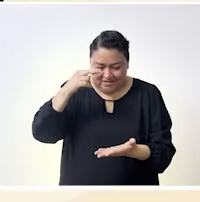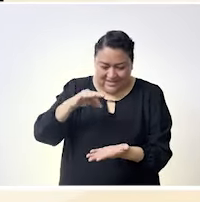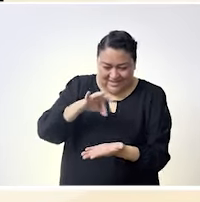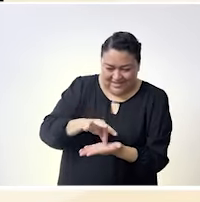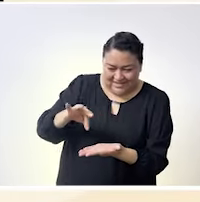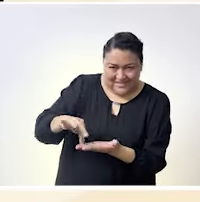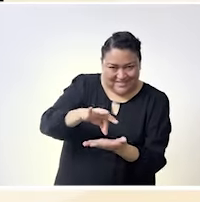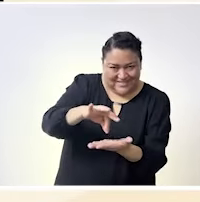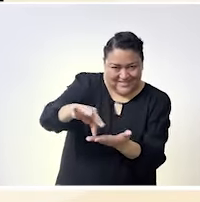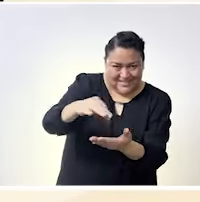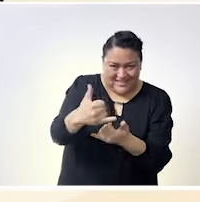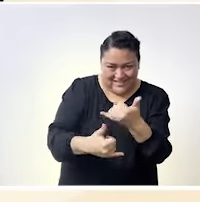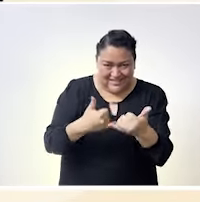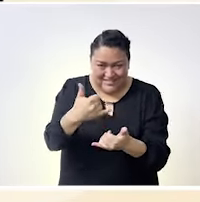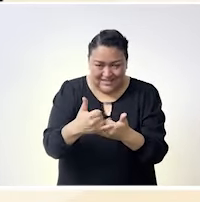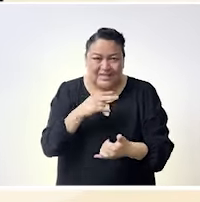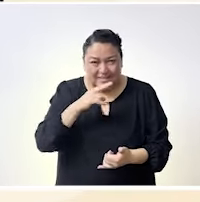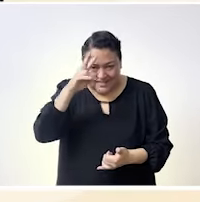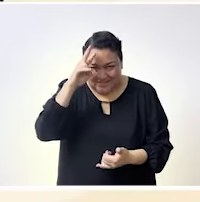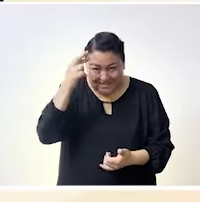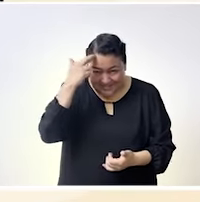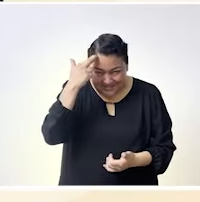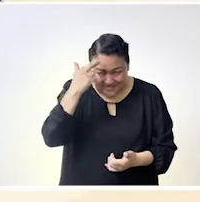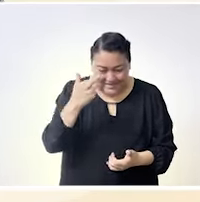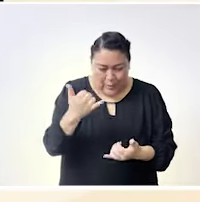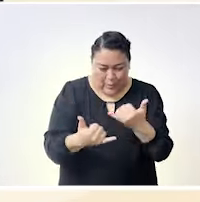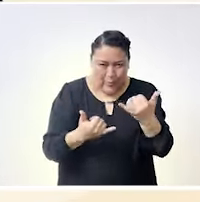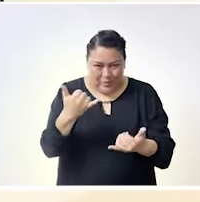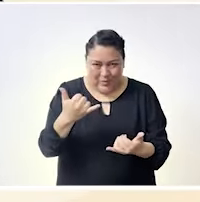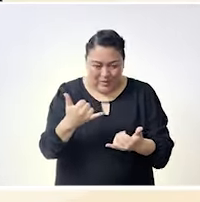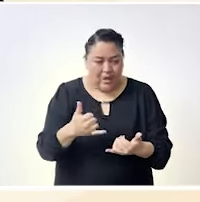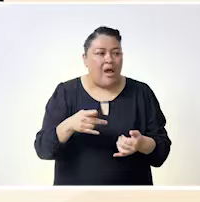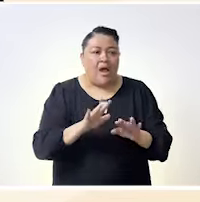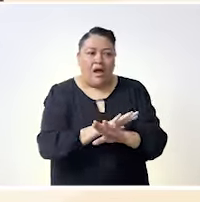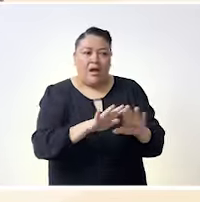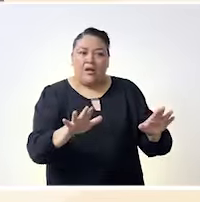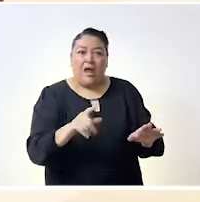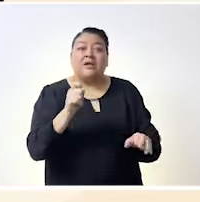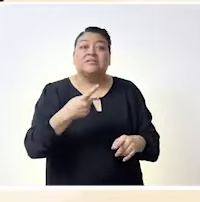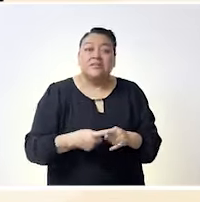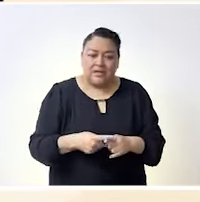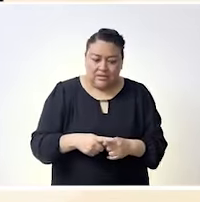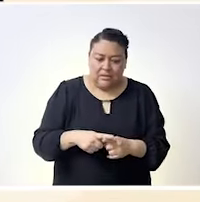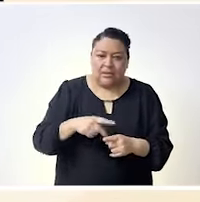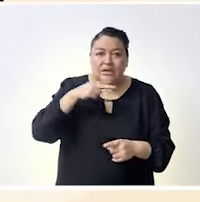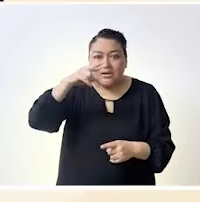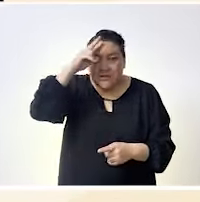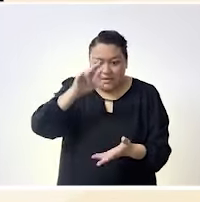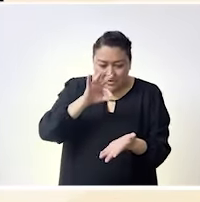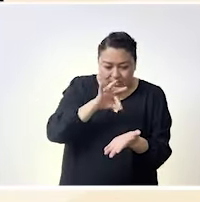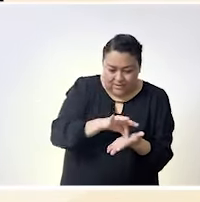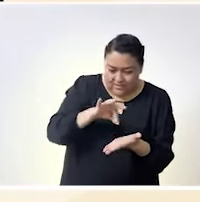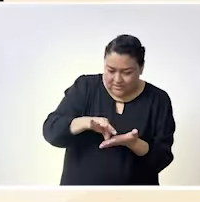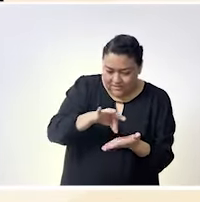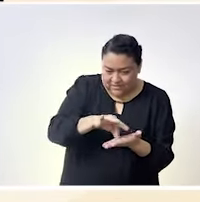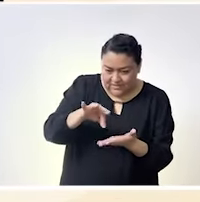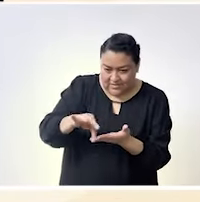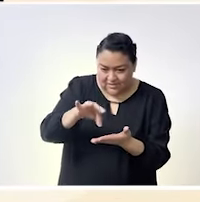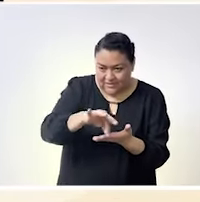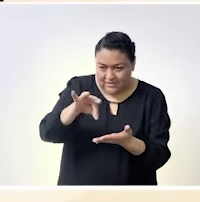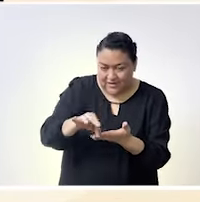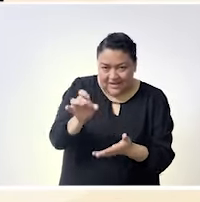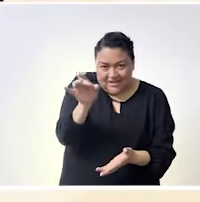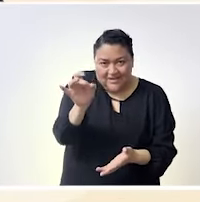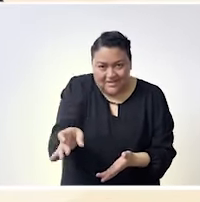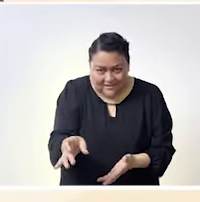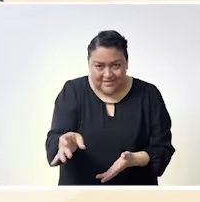el maratón disculpenme la edad este y que entonces nadie no era nadie pero avanzaba y avanzaba y avanzaba y que